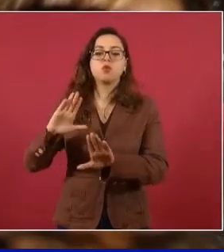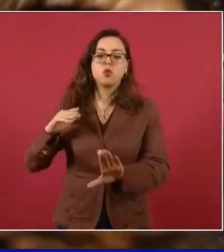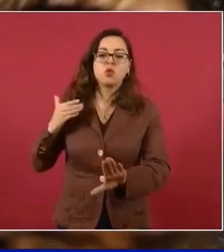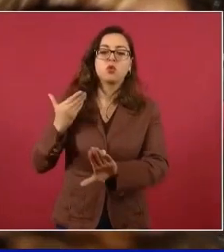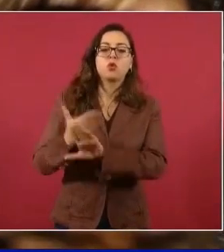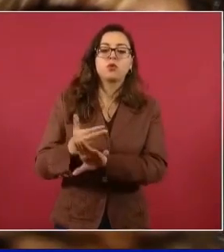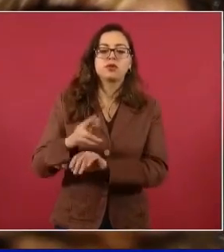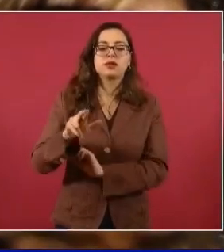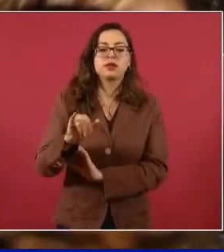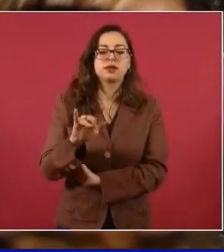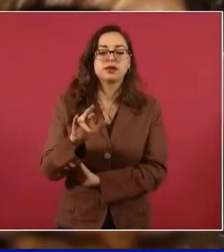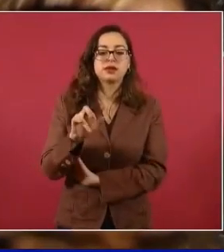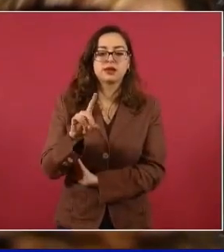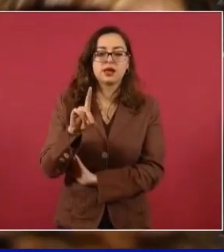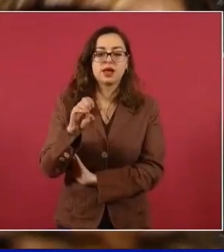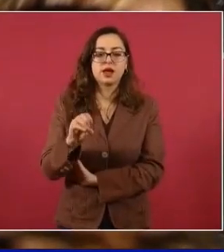Valle,